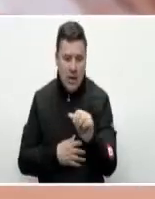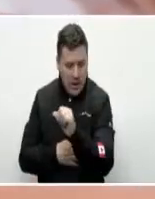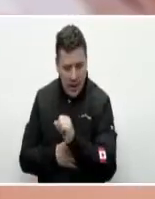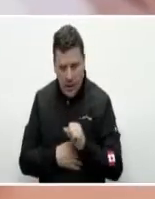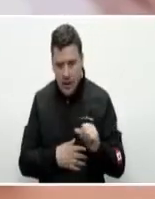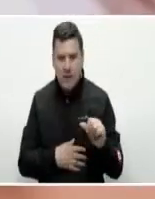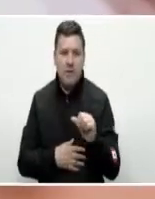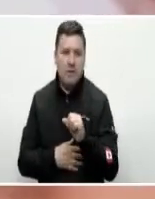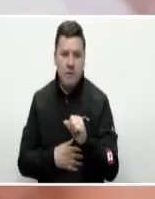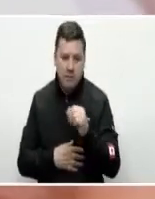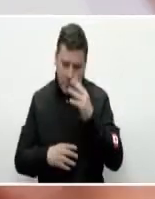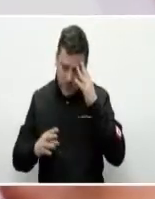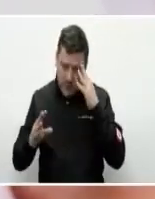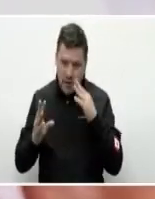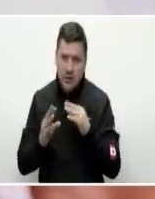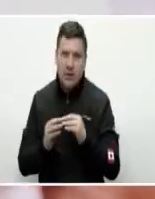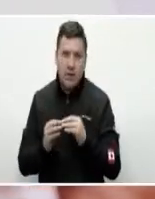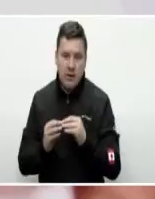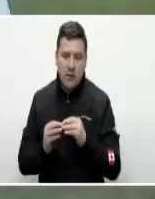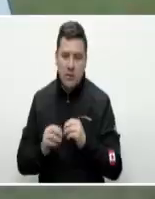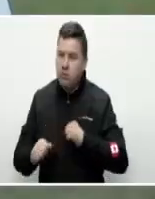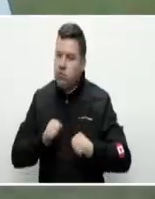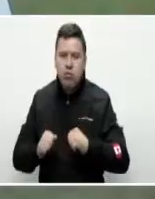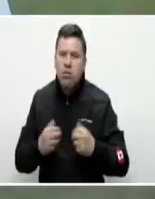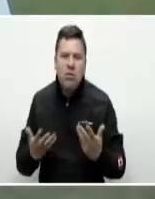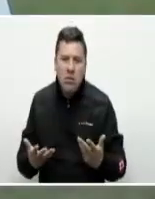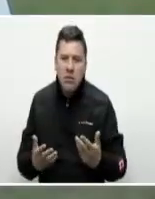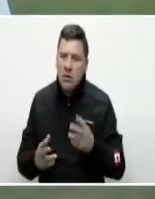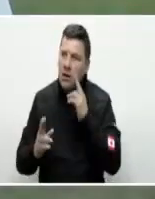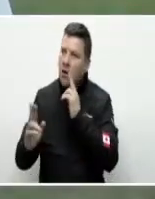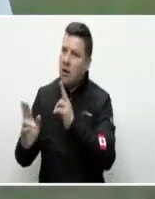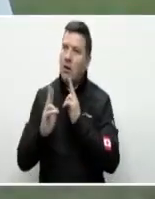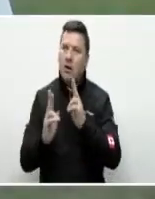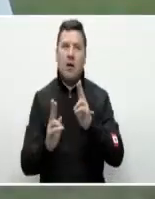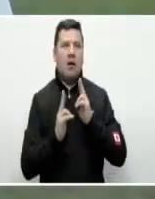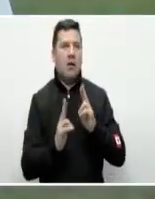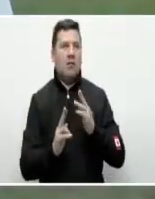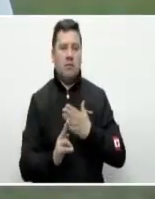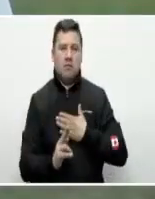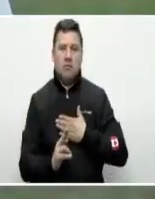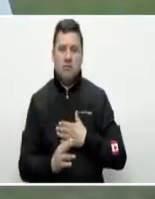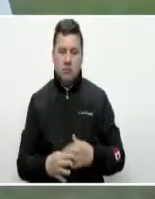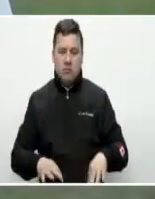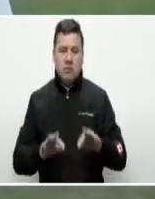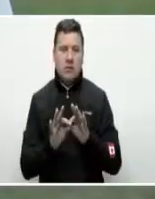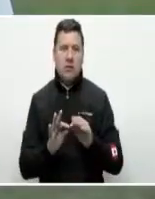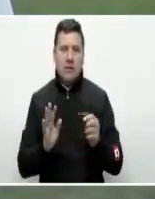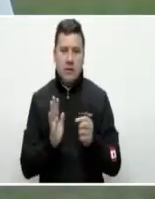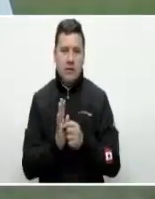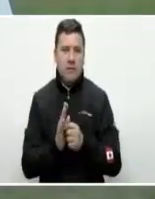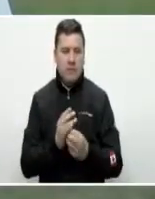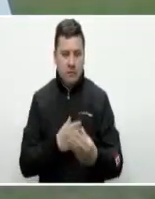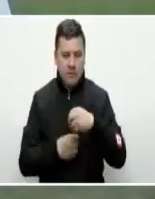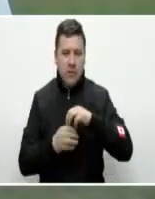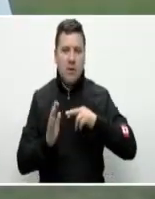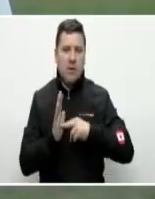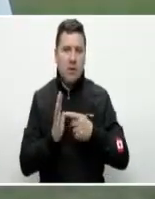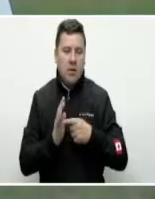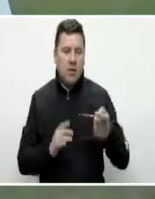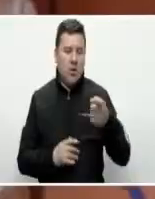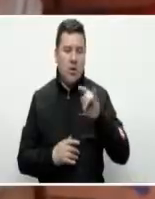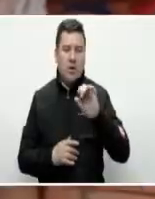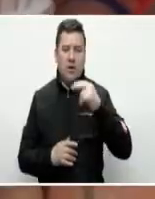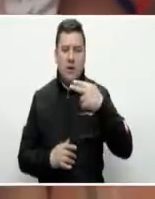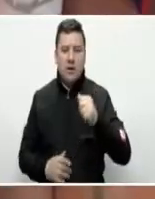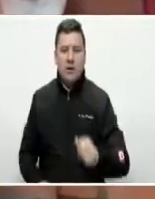incluso parte de la razón que las mueve es ser reconocidas y ser una parte esencial dentro de lo que es Guachetá